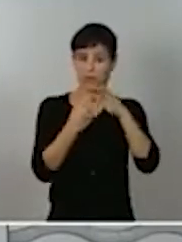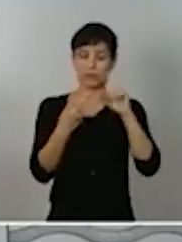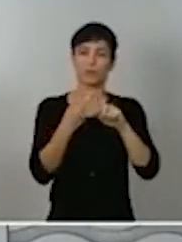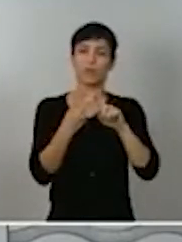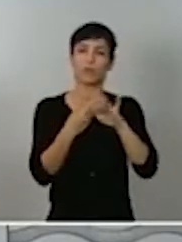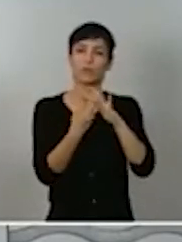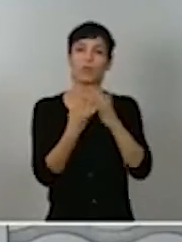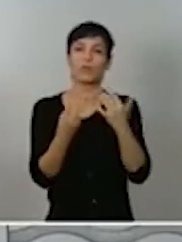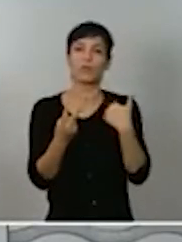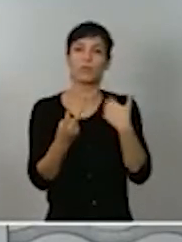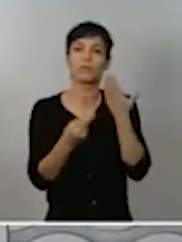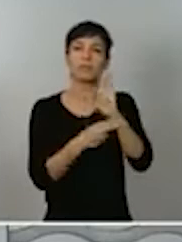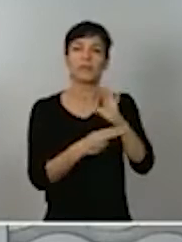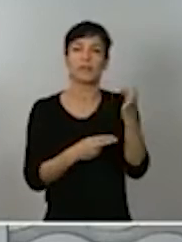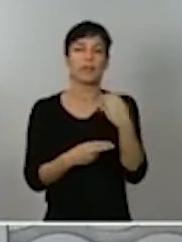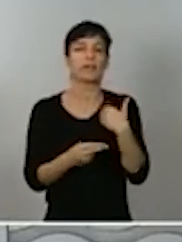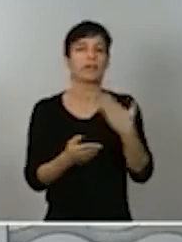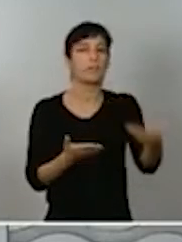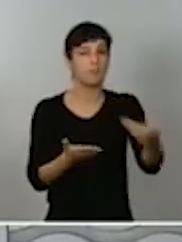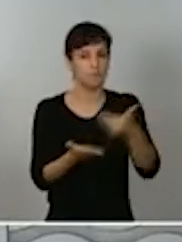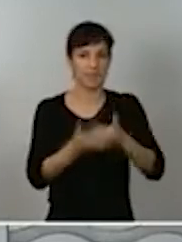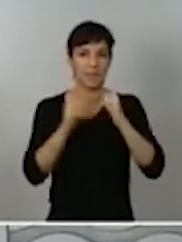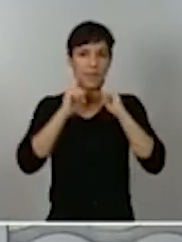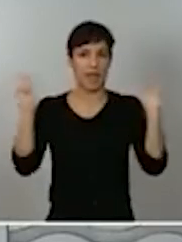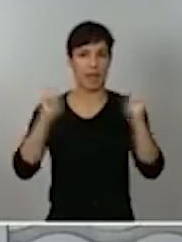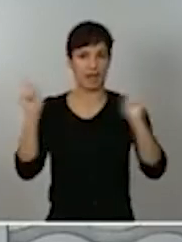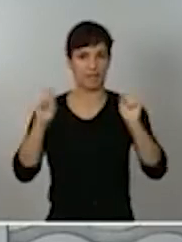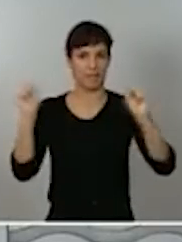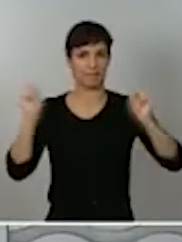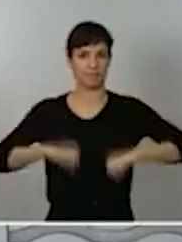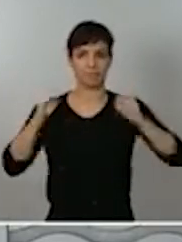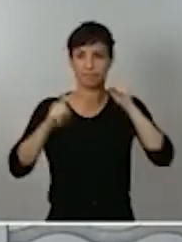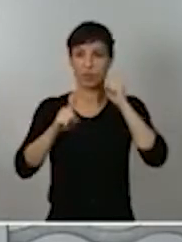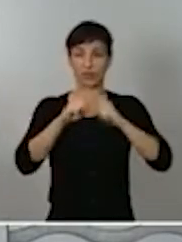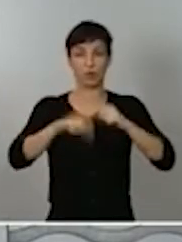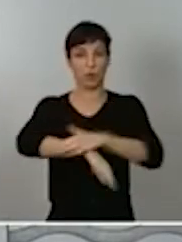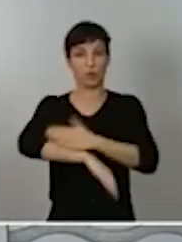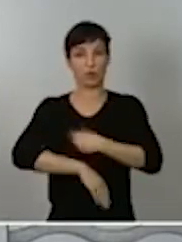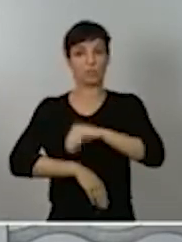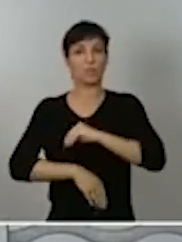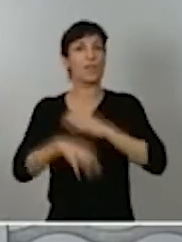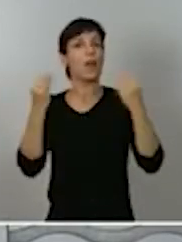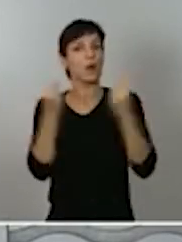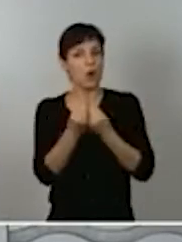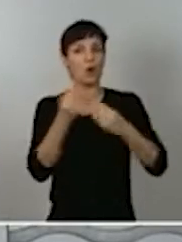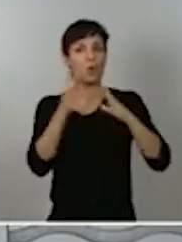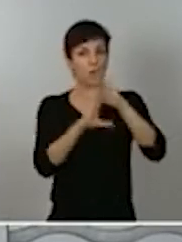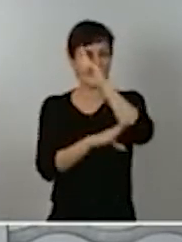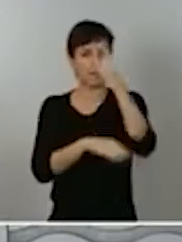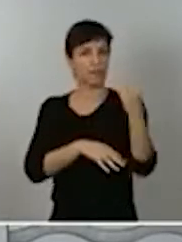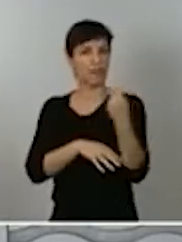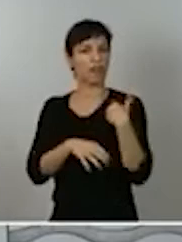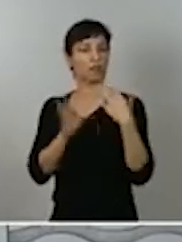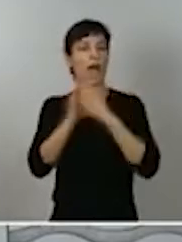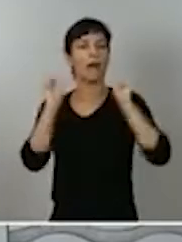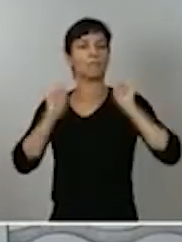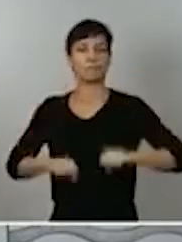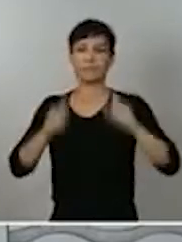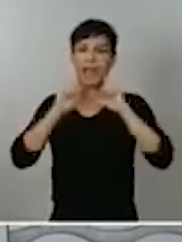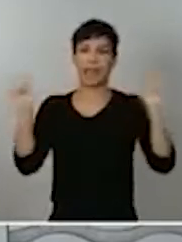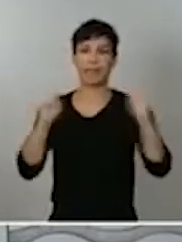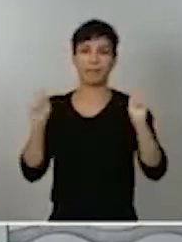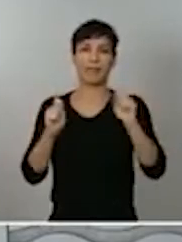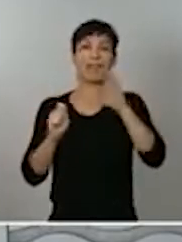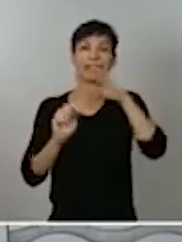declaración de estado de alarma para que el Gobierno de España, conjuntamente con la Comunidad de Madrid, lo declarase y ratificase las medidas en